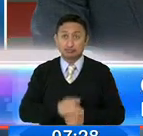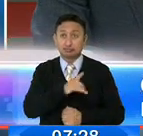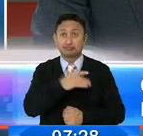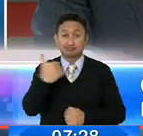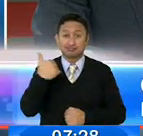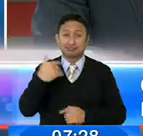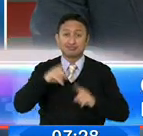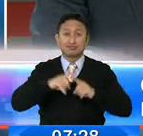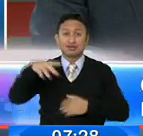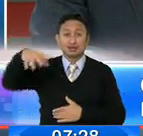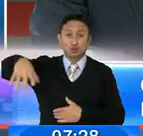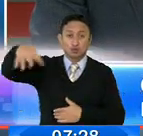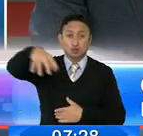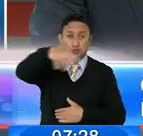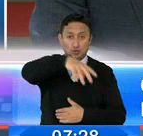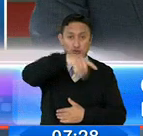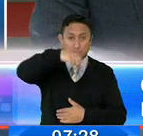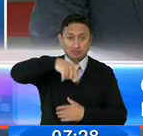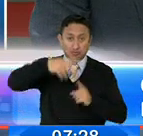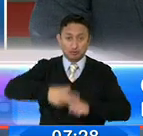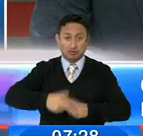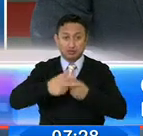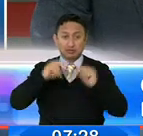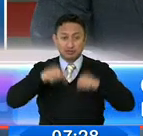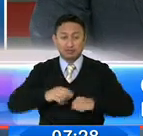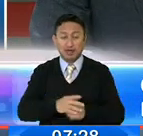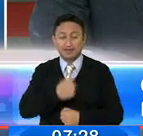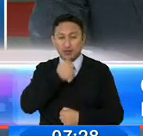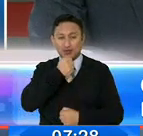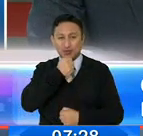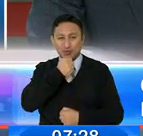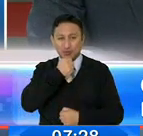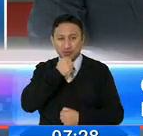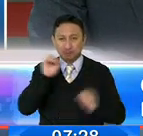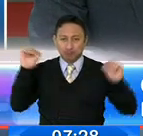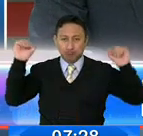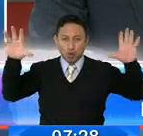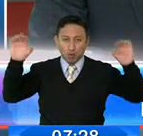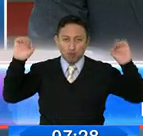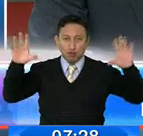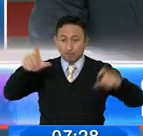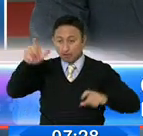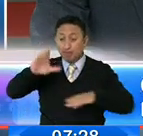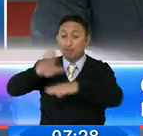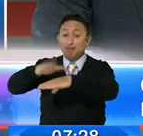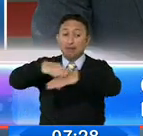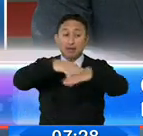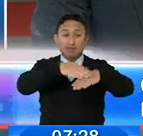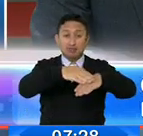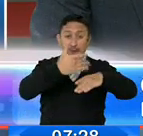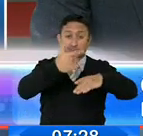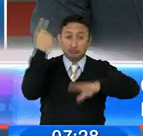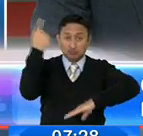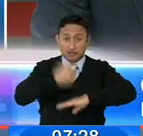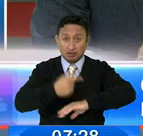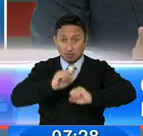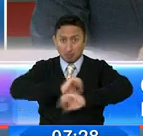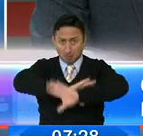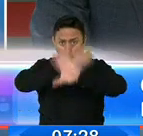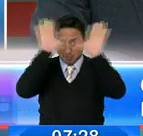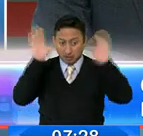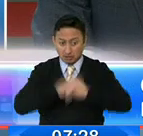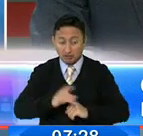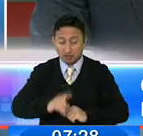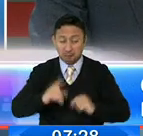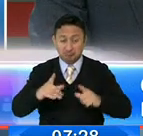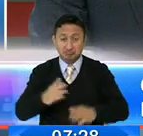diferentes ciudades, comenzar justamente a hacer llamados de atención a esa población que durante el día no usa la